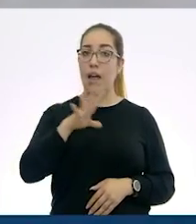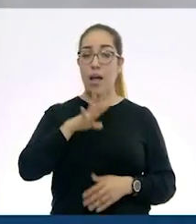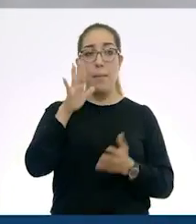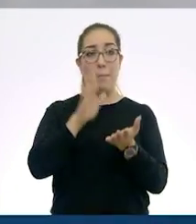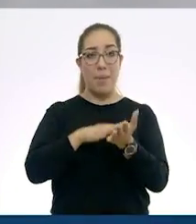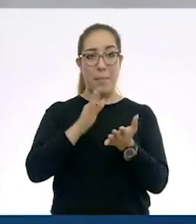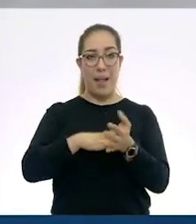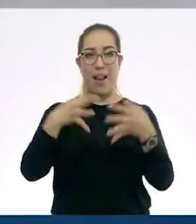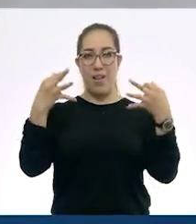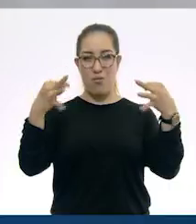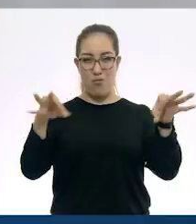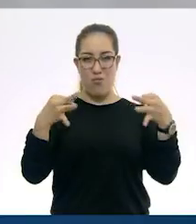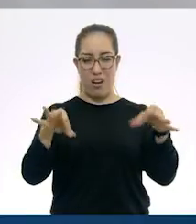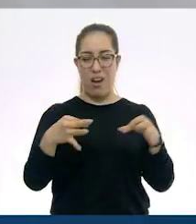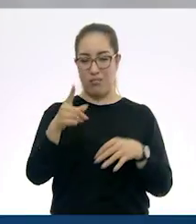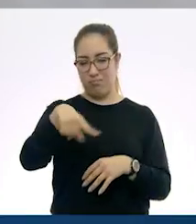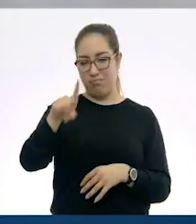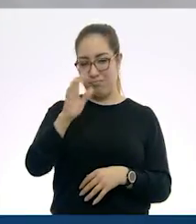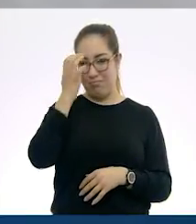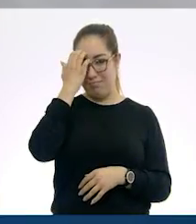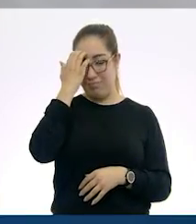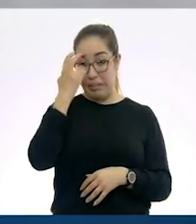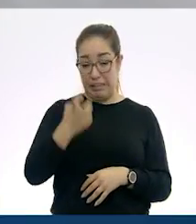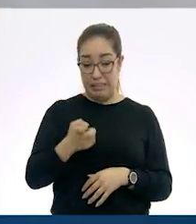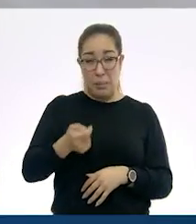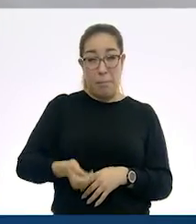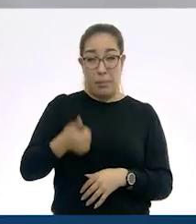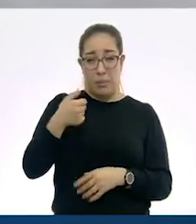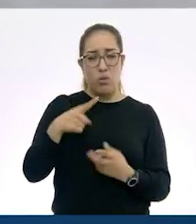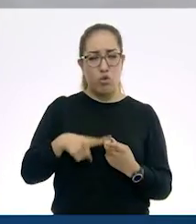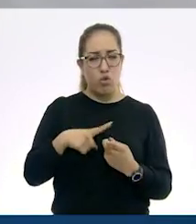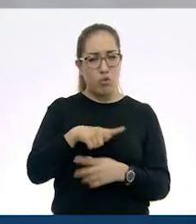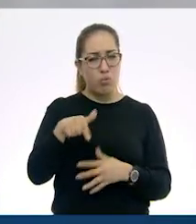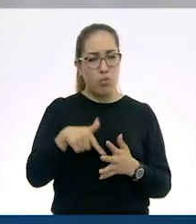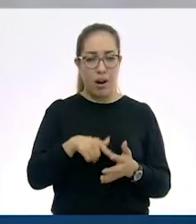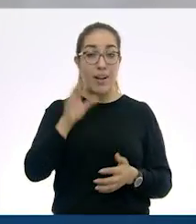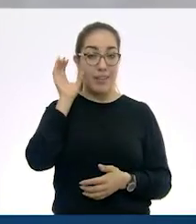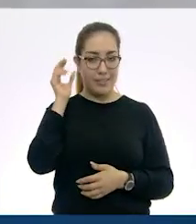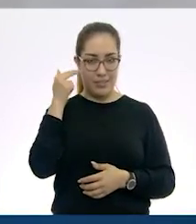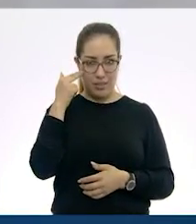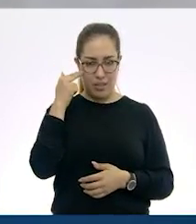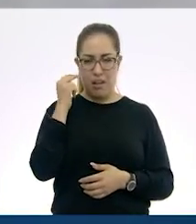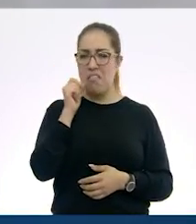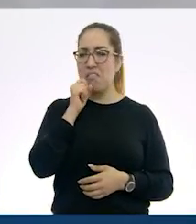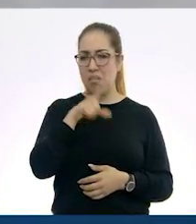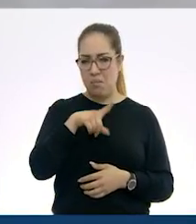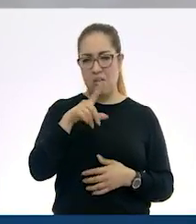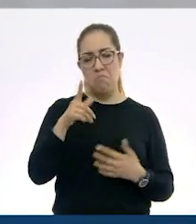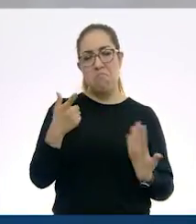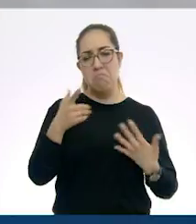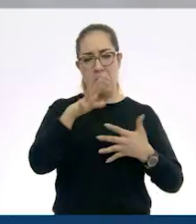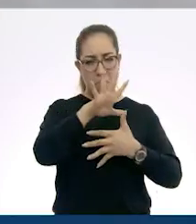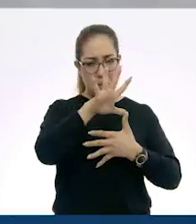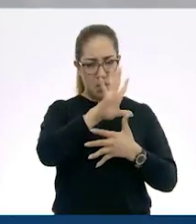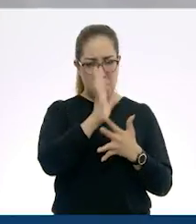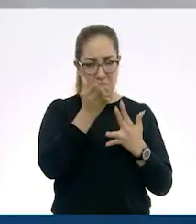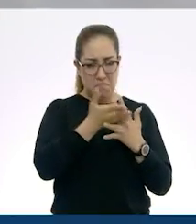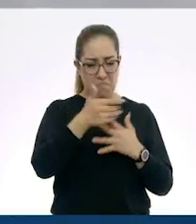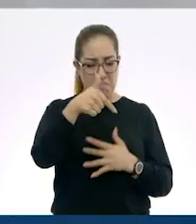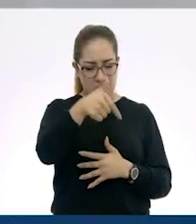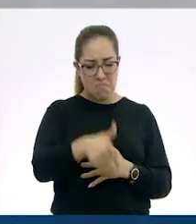La forma de papel que conocemos hoy en día se originó en China. Aunque aquí también en Mesoamérica se crearon soportes para